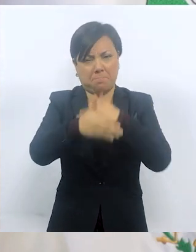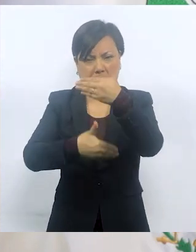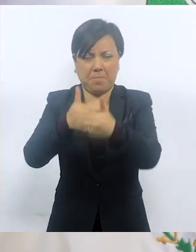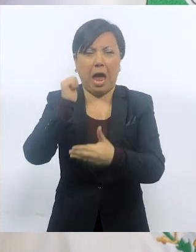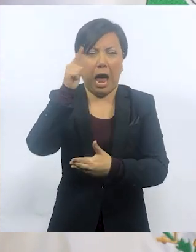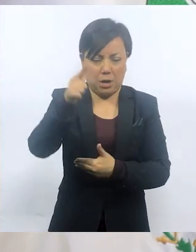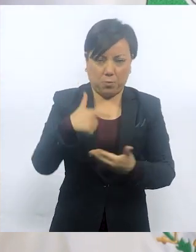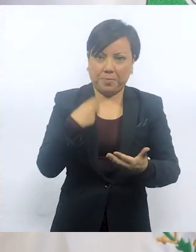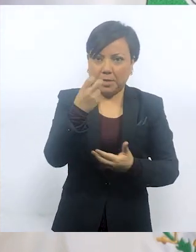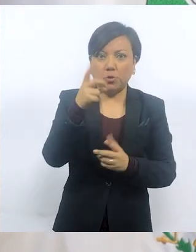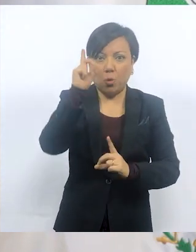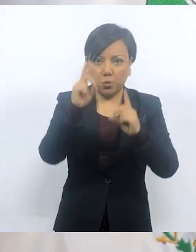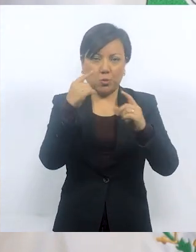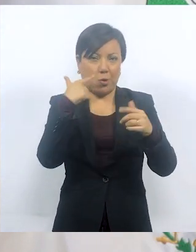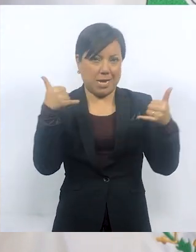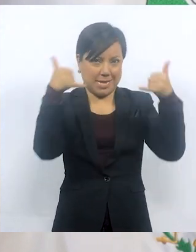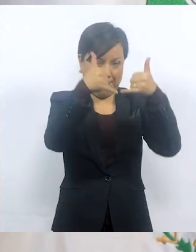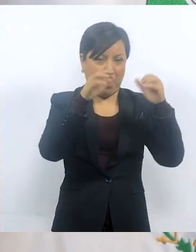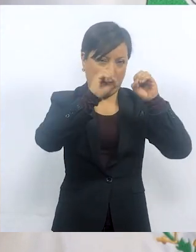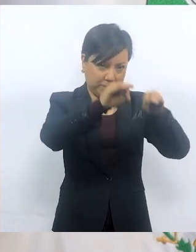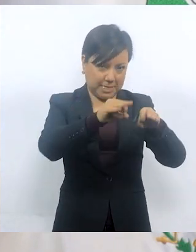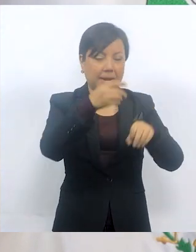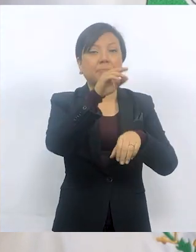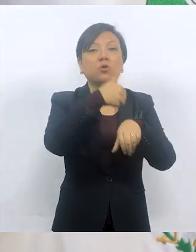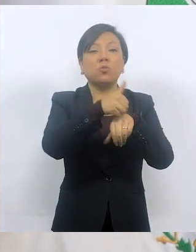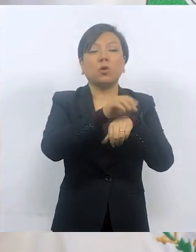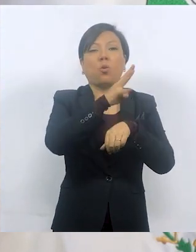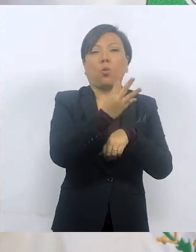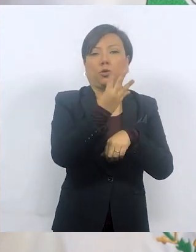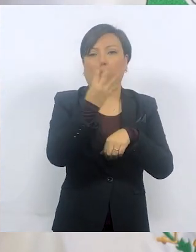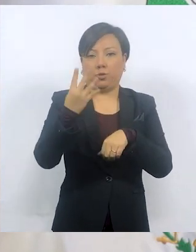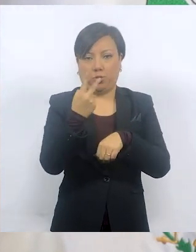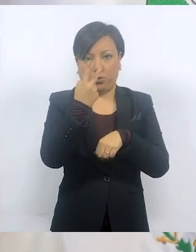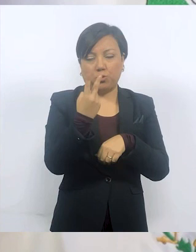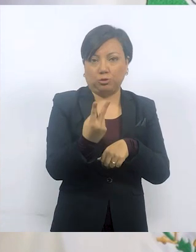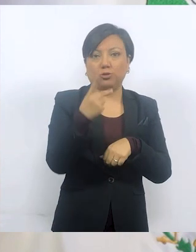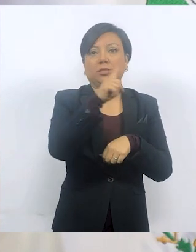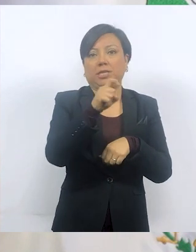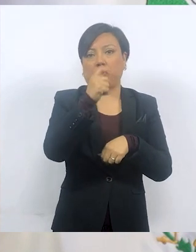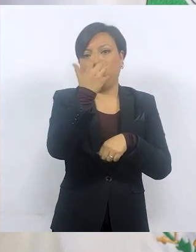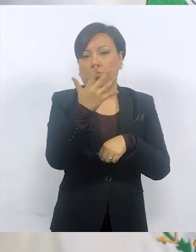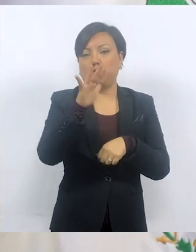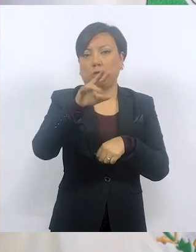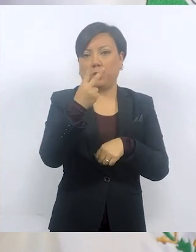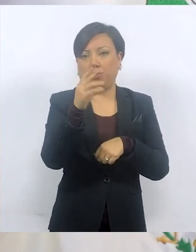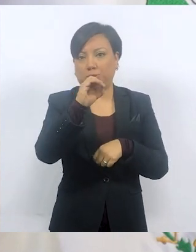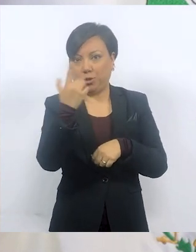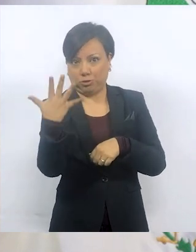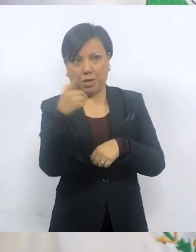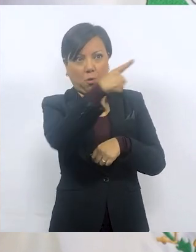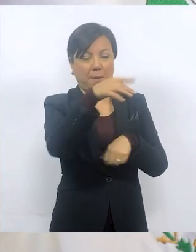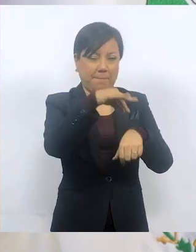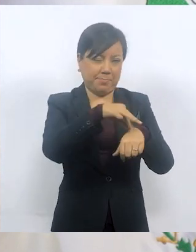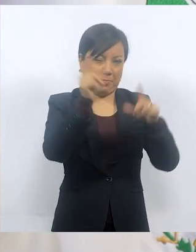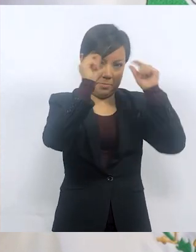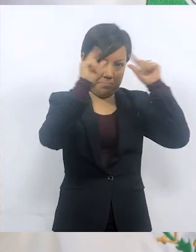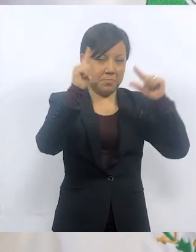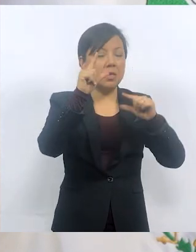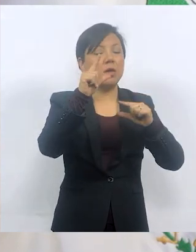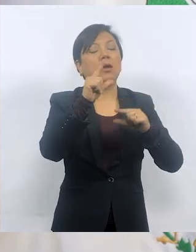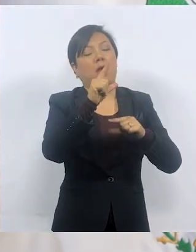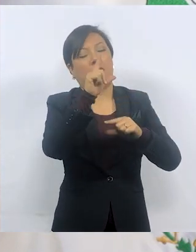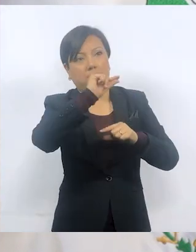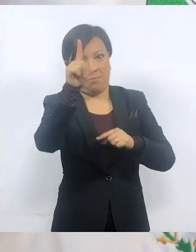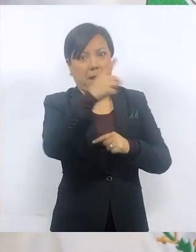terapia con oxígeno necesita cambiar. Si tienes alguna duda, llama al call center al teléfono 442-101-5205,